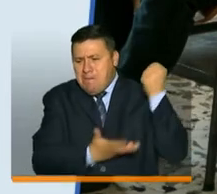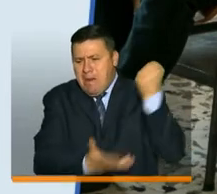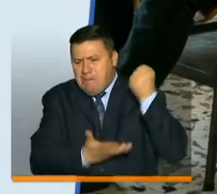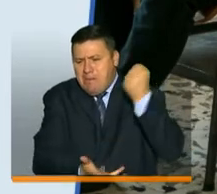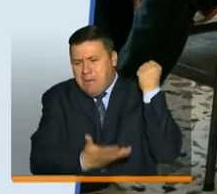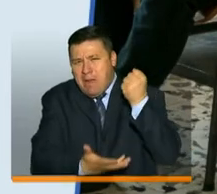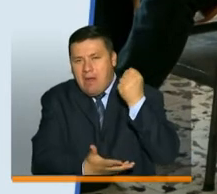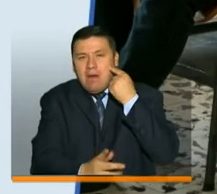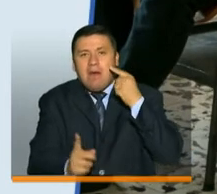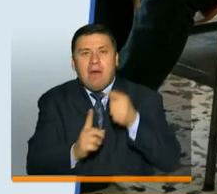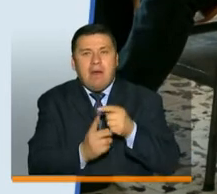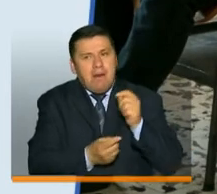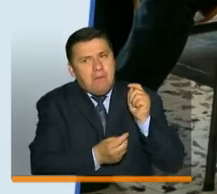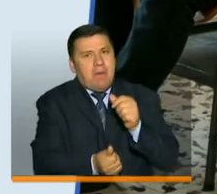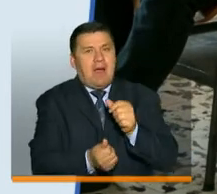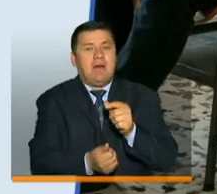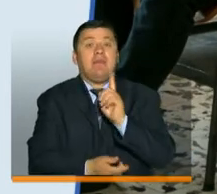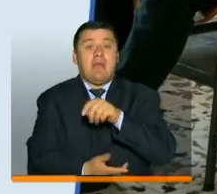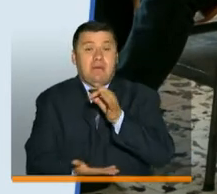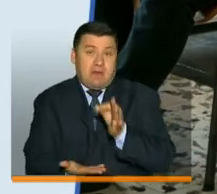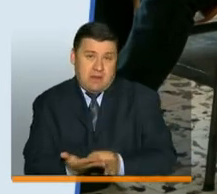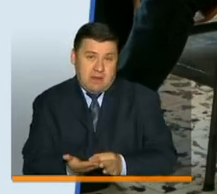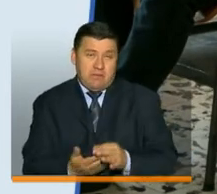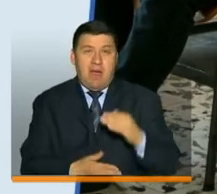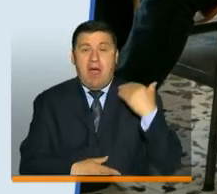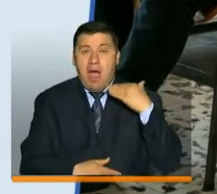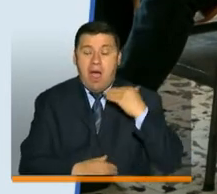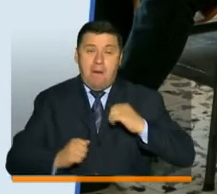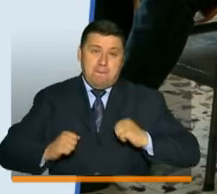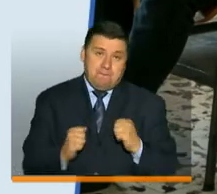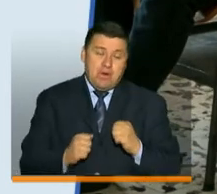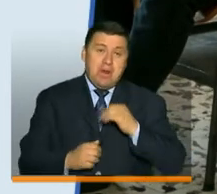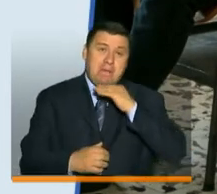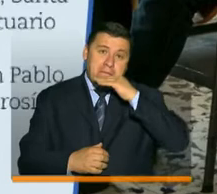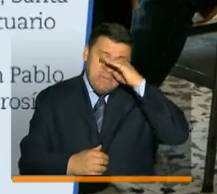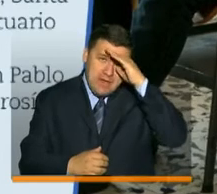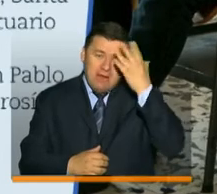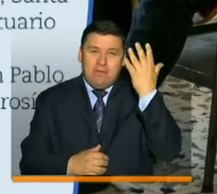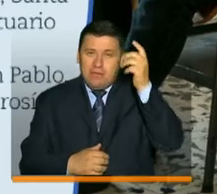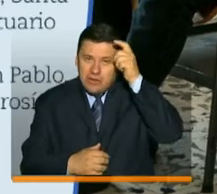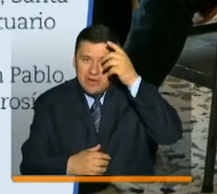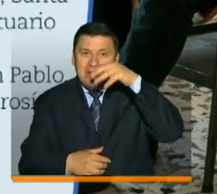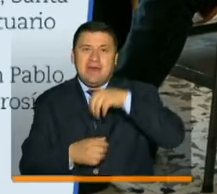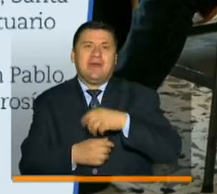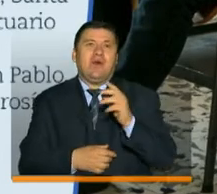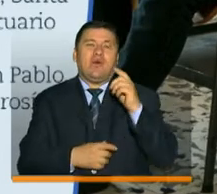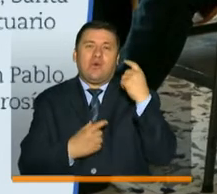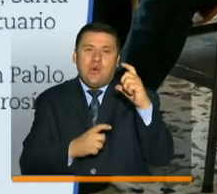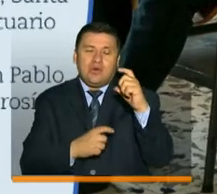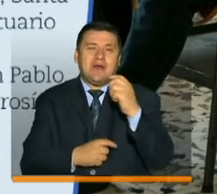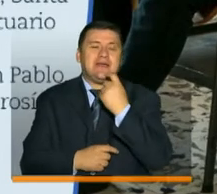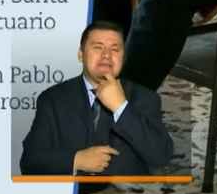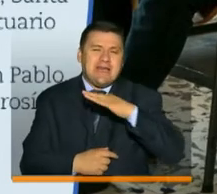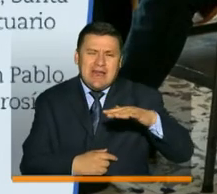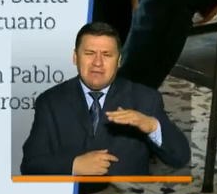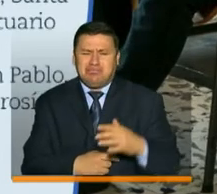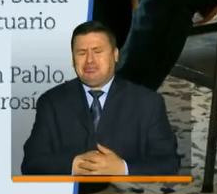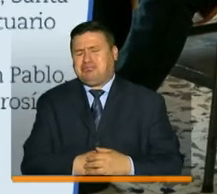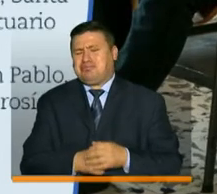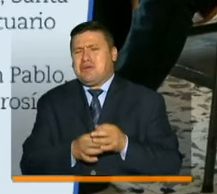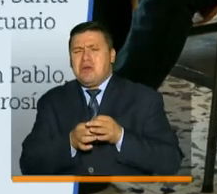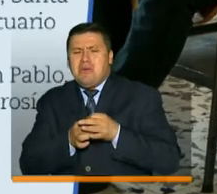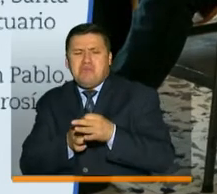pública. Y también, obviamente, ciudades capitales como Armenia, Bogotá, Medellín, Montería, Cúcuta, Cincelejo y muchísimos